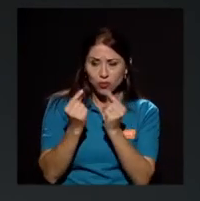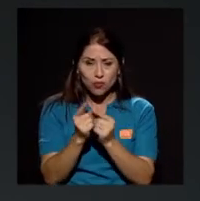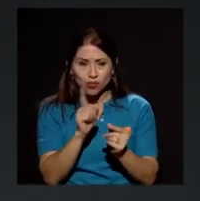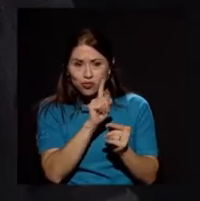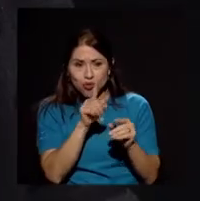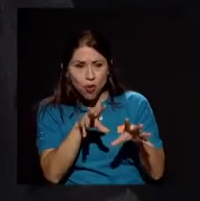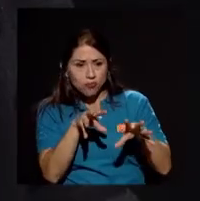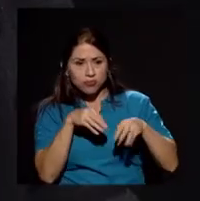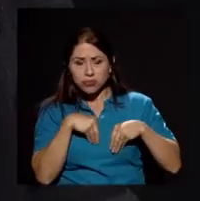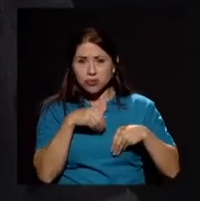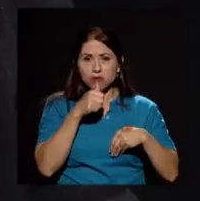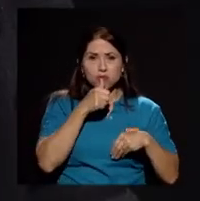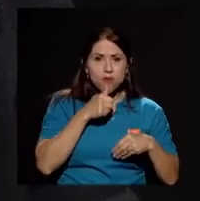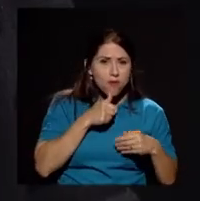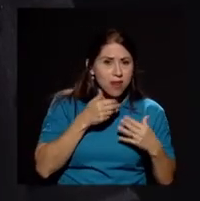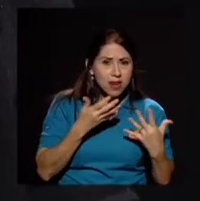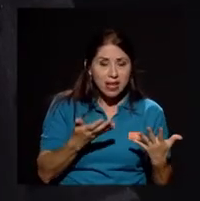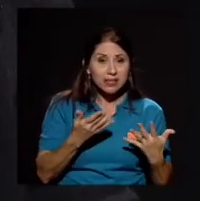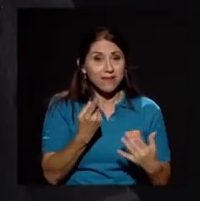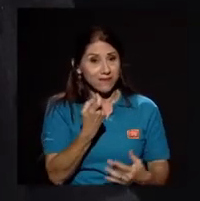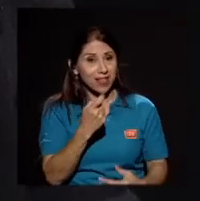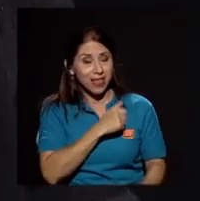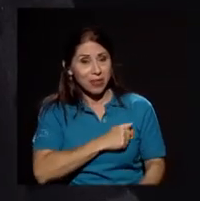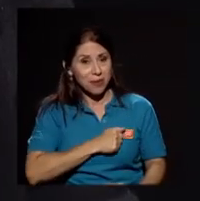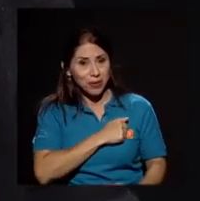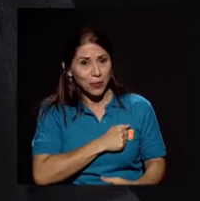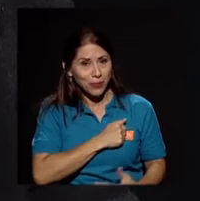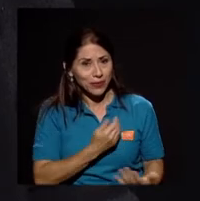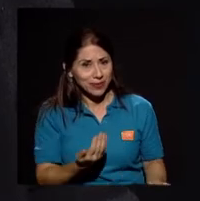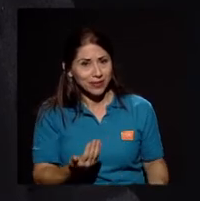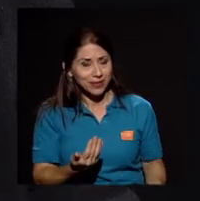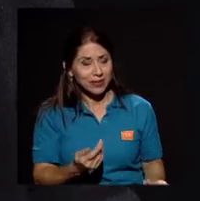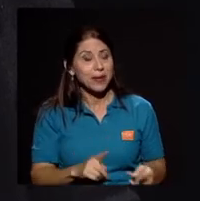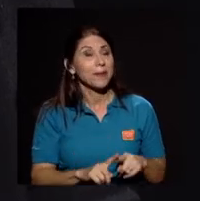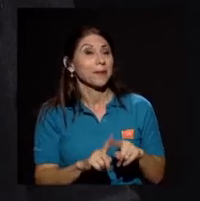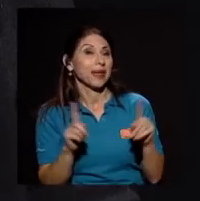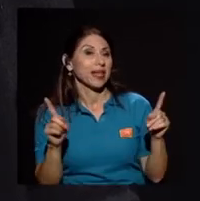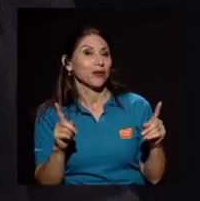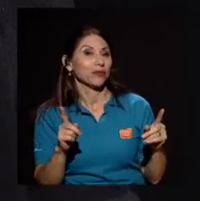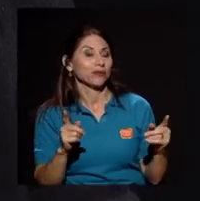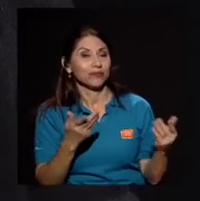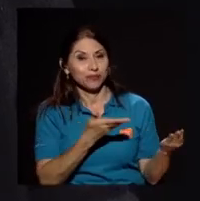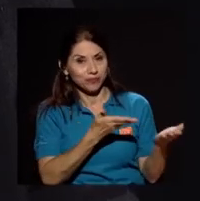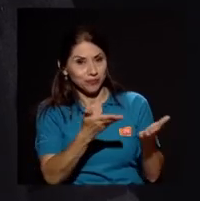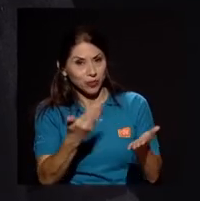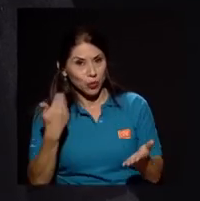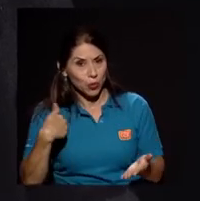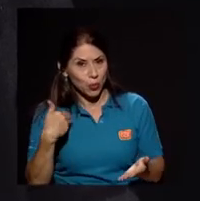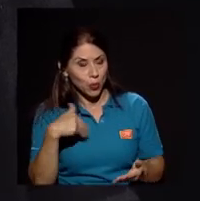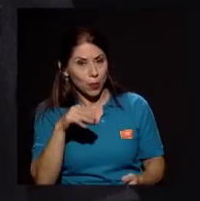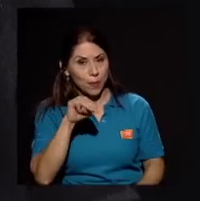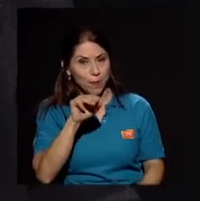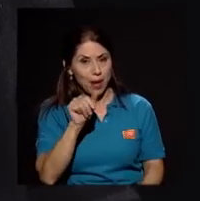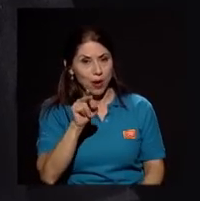y alguna falta de perdón pero don Mauricio usted